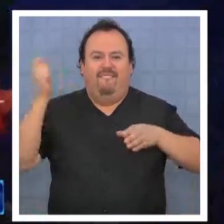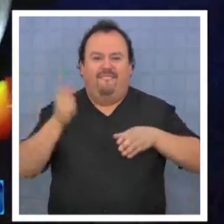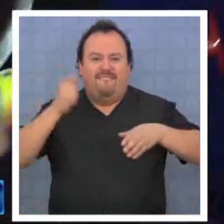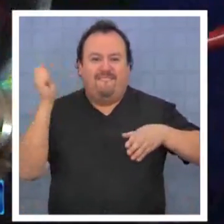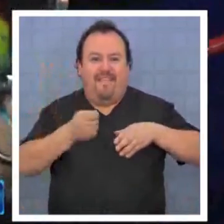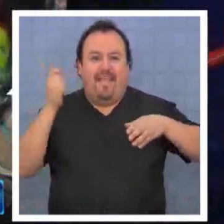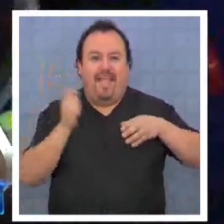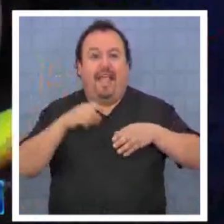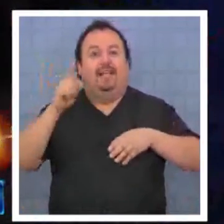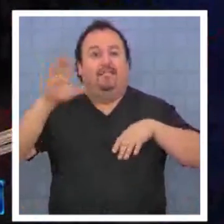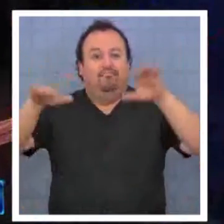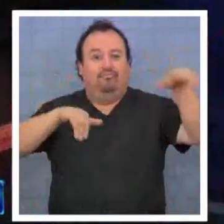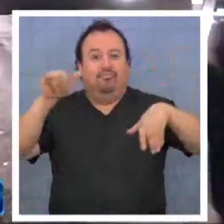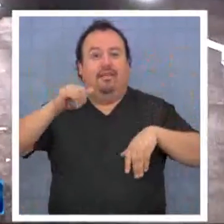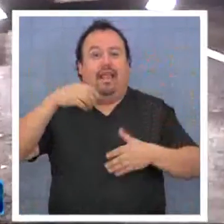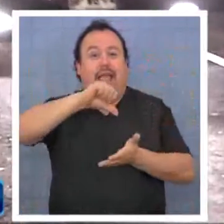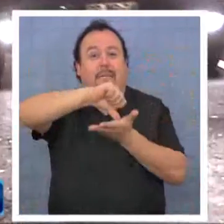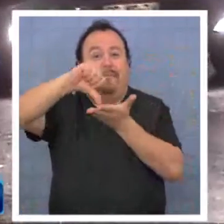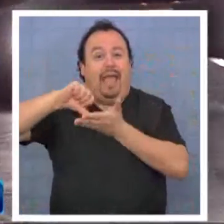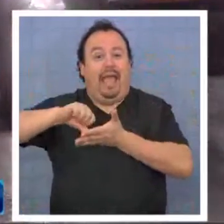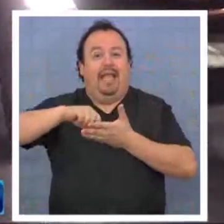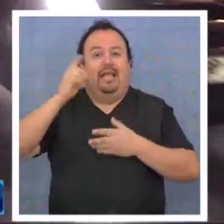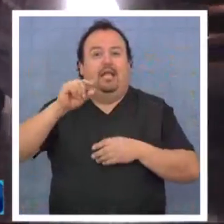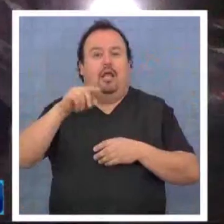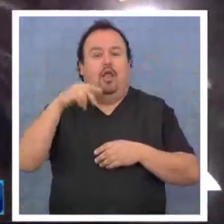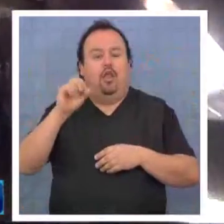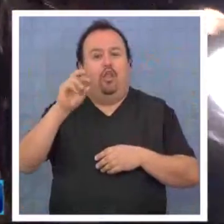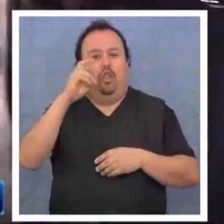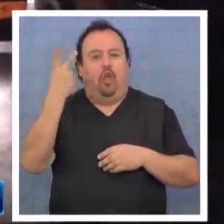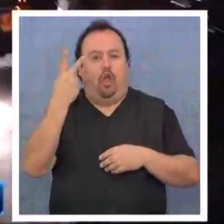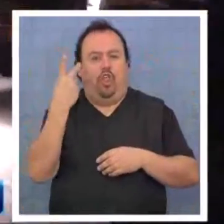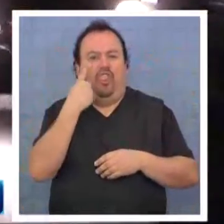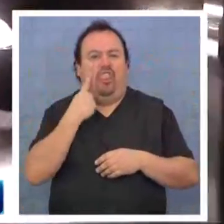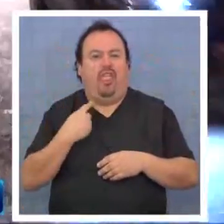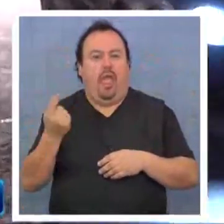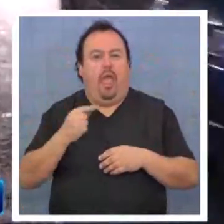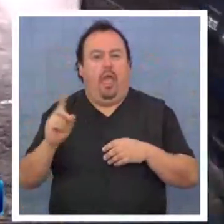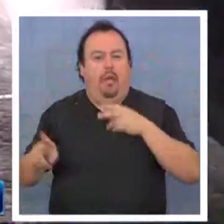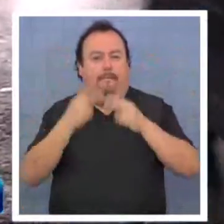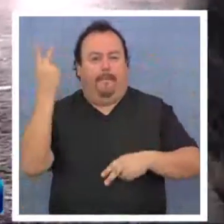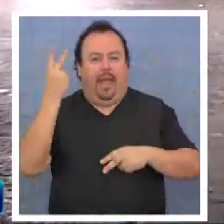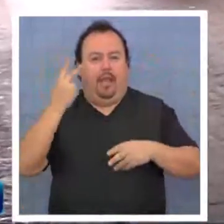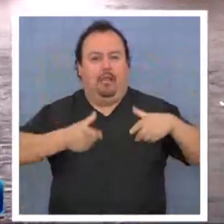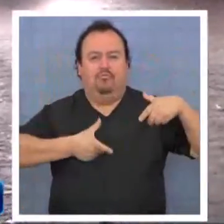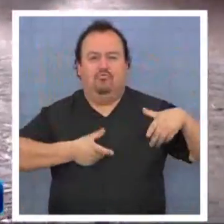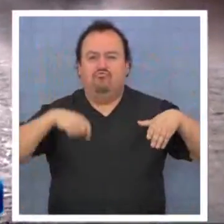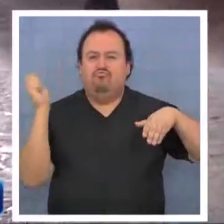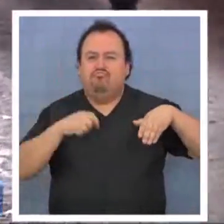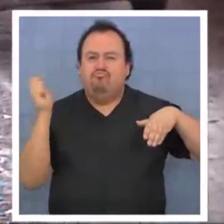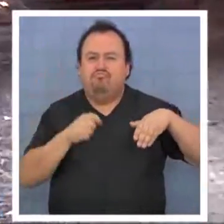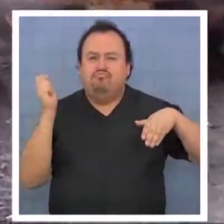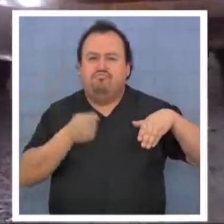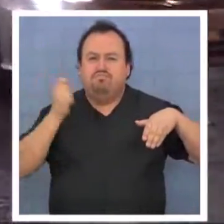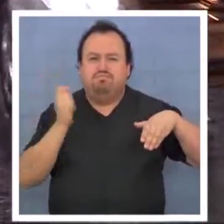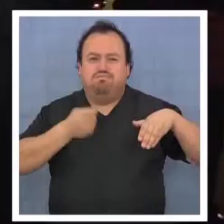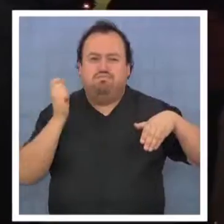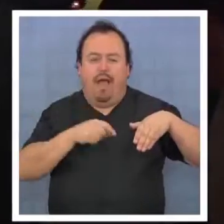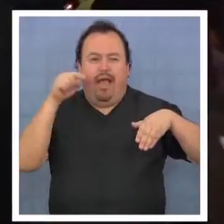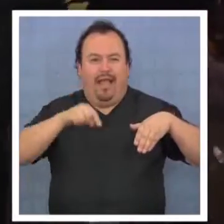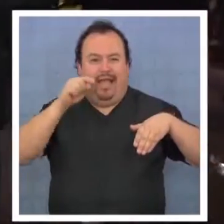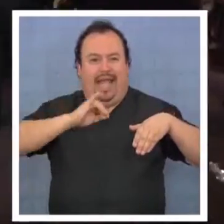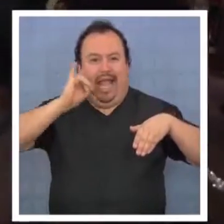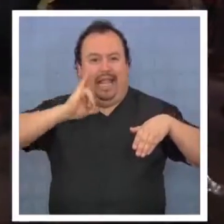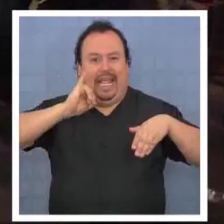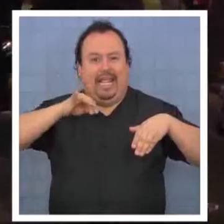Como estaba convocado en el país, la doble jornada de paro nacional sería anticipada con un casero lazo ciudadano, lo cual en